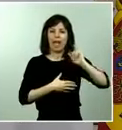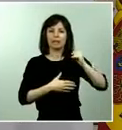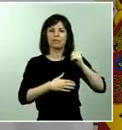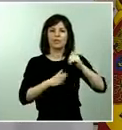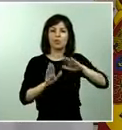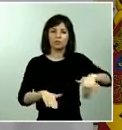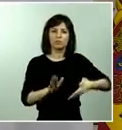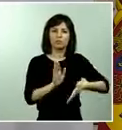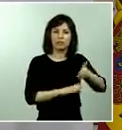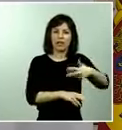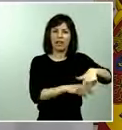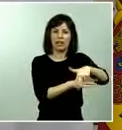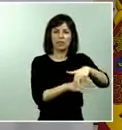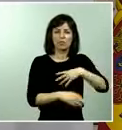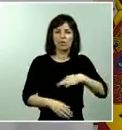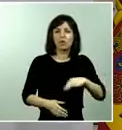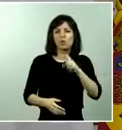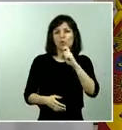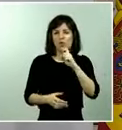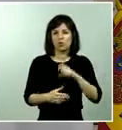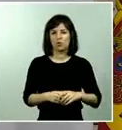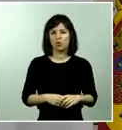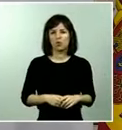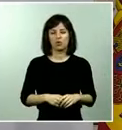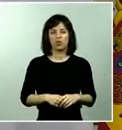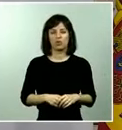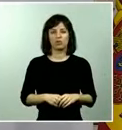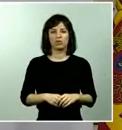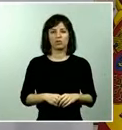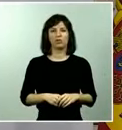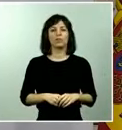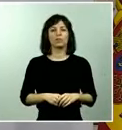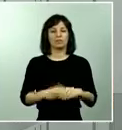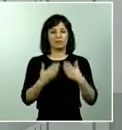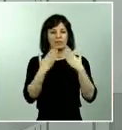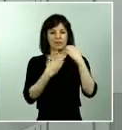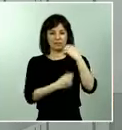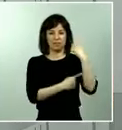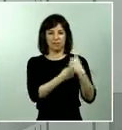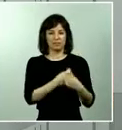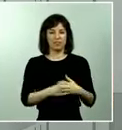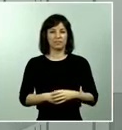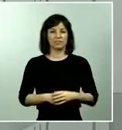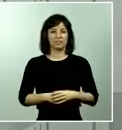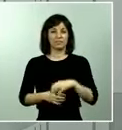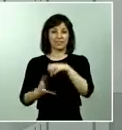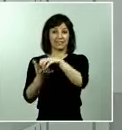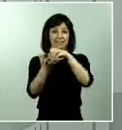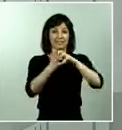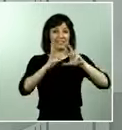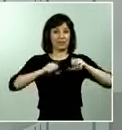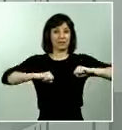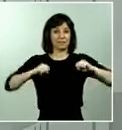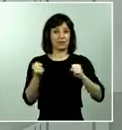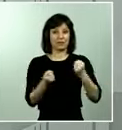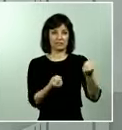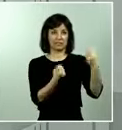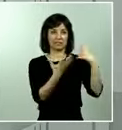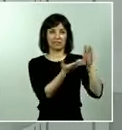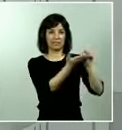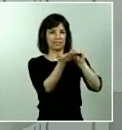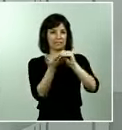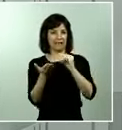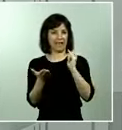por tus preguntas hemos recibido ya la información relativa a residencia de mayores y la vamos a hacer pública en los próximos días una vez analizada